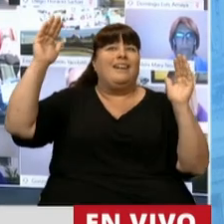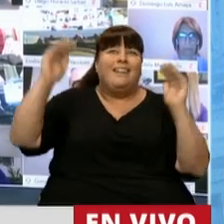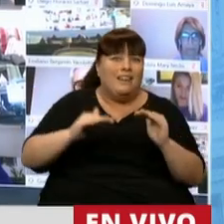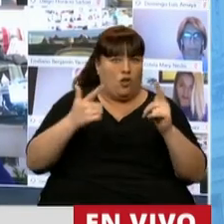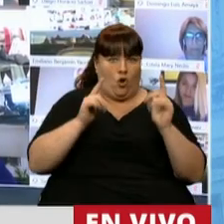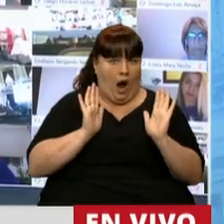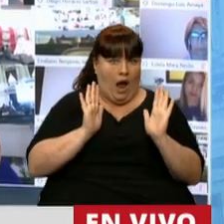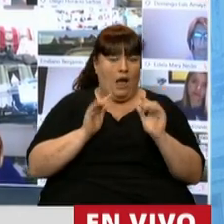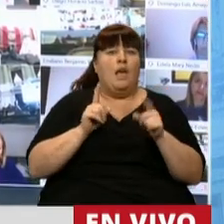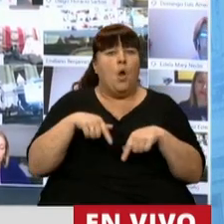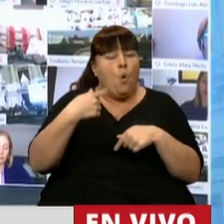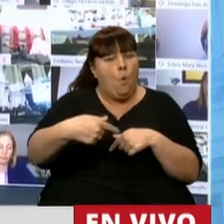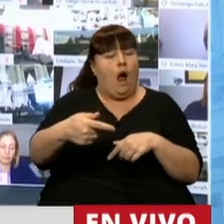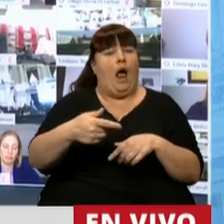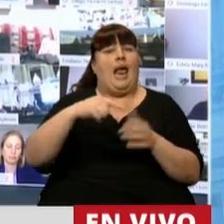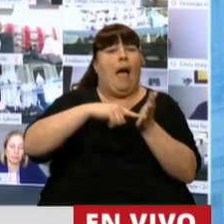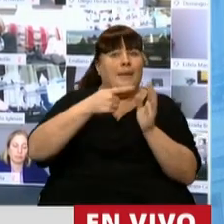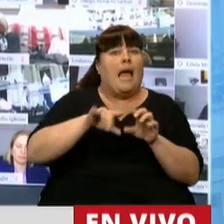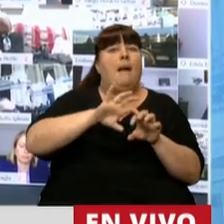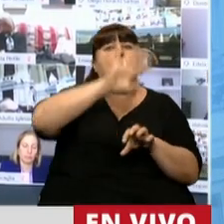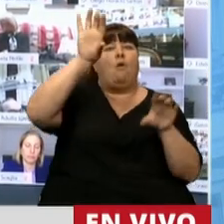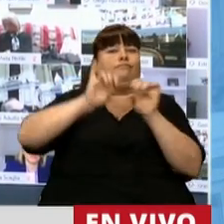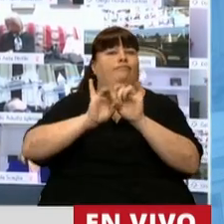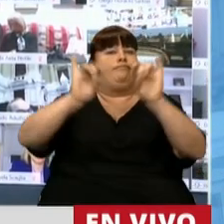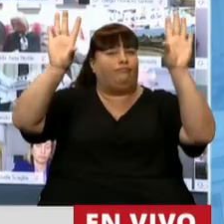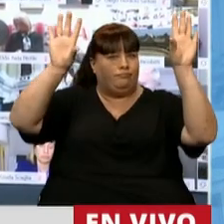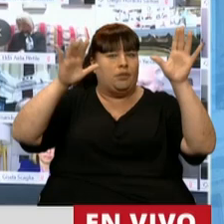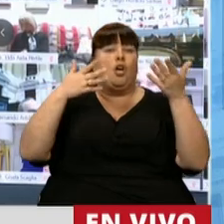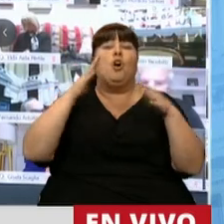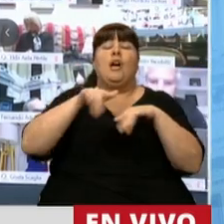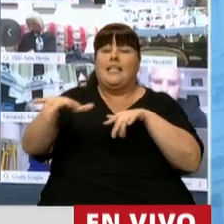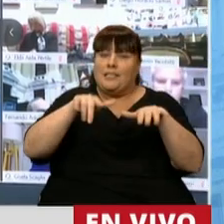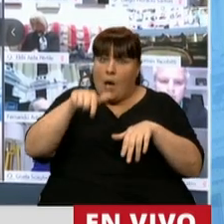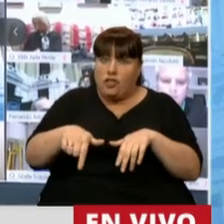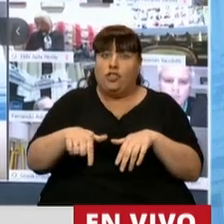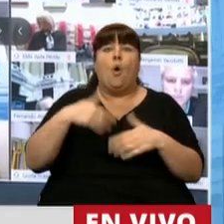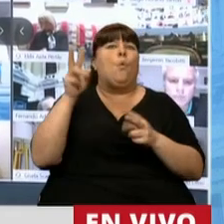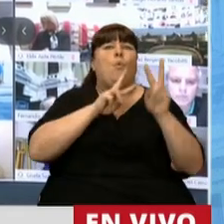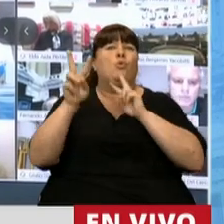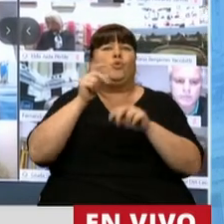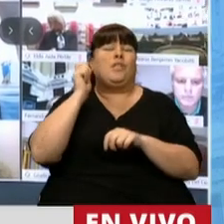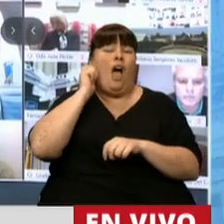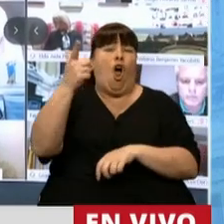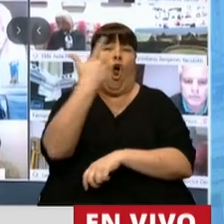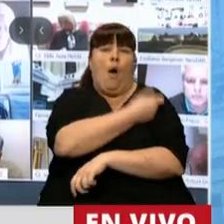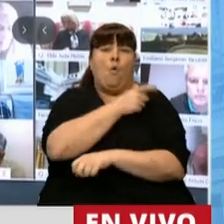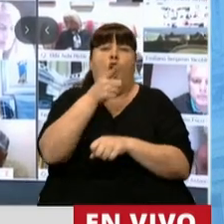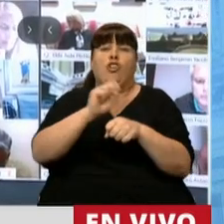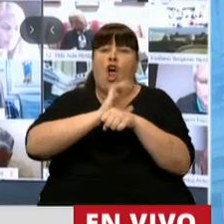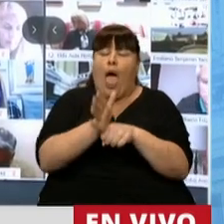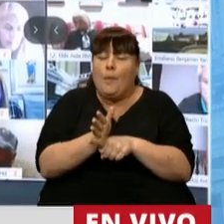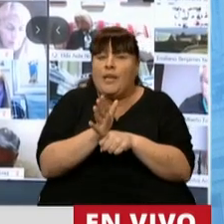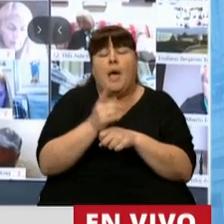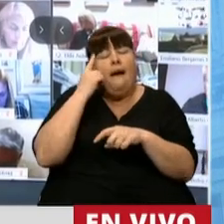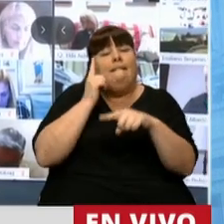cesa y que se está corriendo desde el AMBA hacia el interior del país. Con este panorama, la carrera para lograr una vacuna contra el COVID-19 es